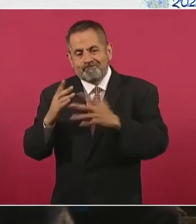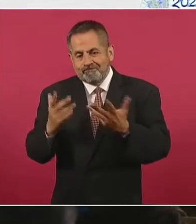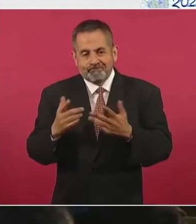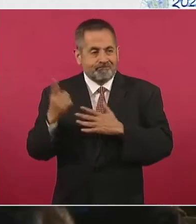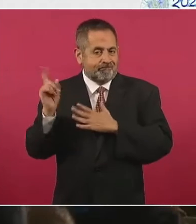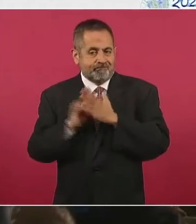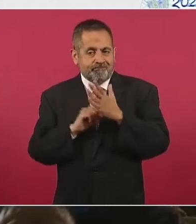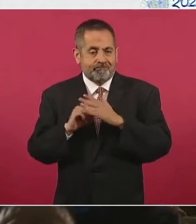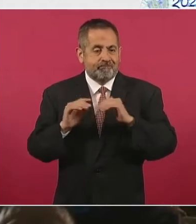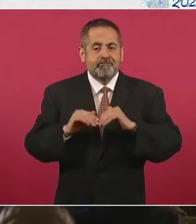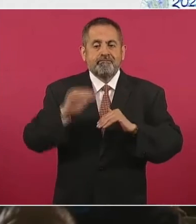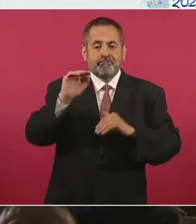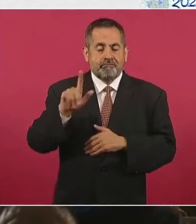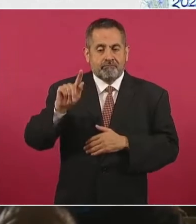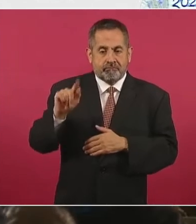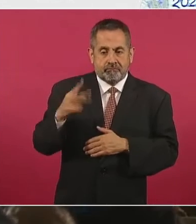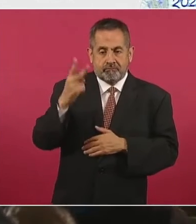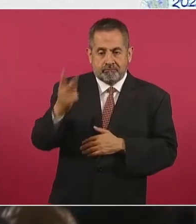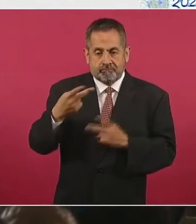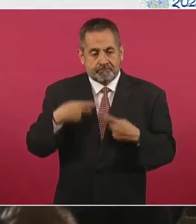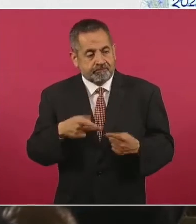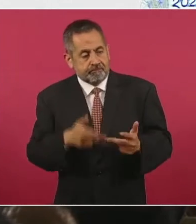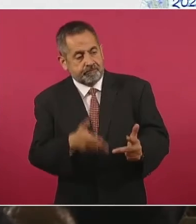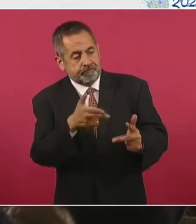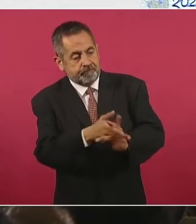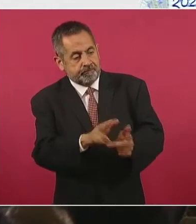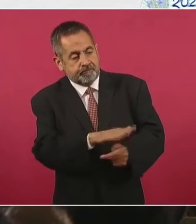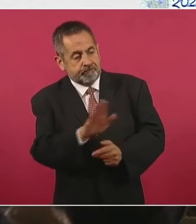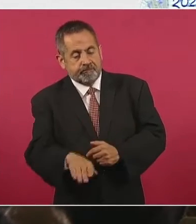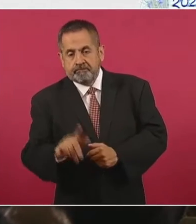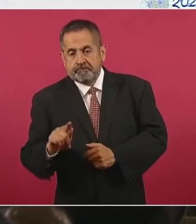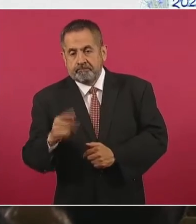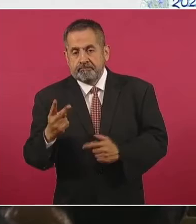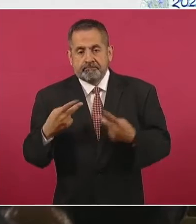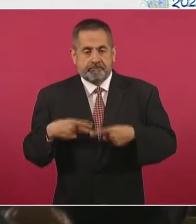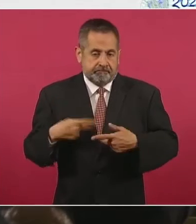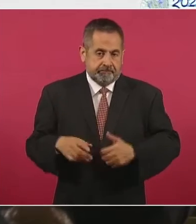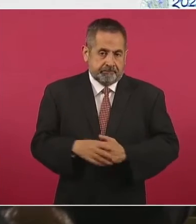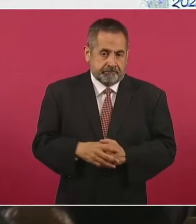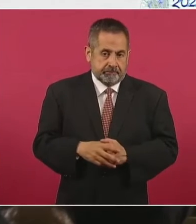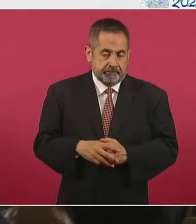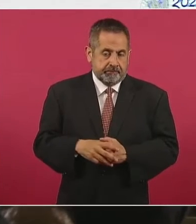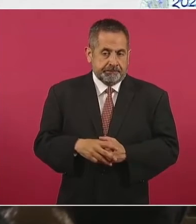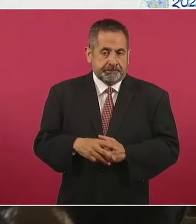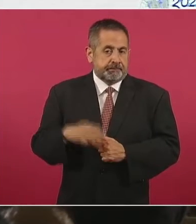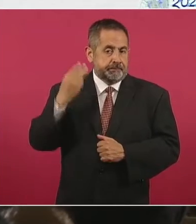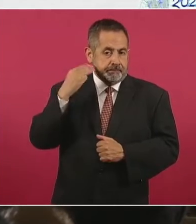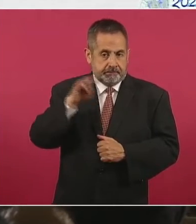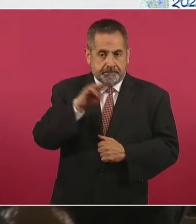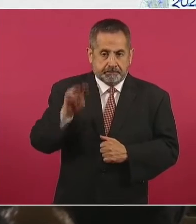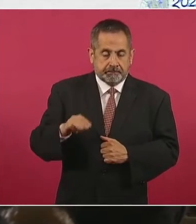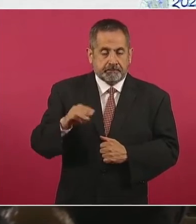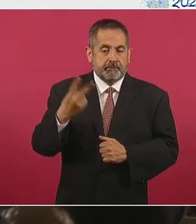alza de setenta y dos víctimas más. En el caso de Michoacán, van dos meses que